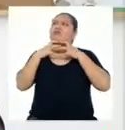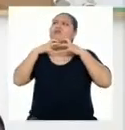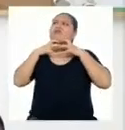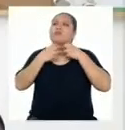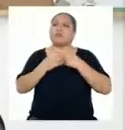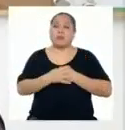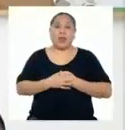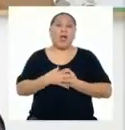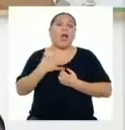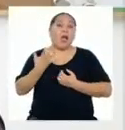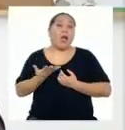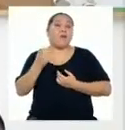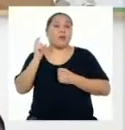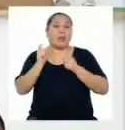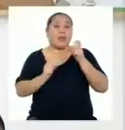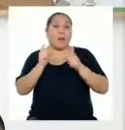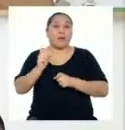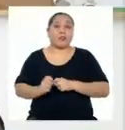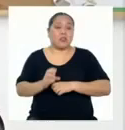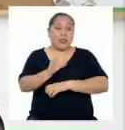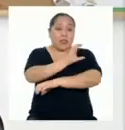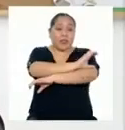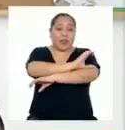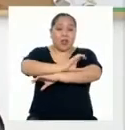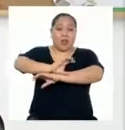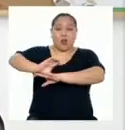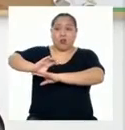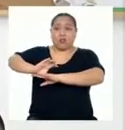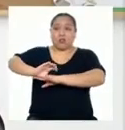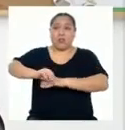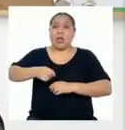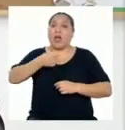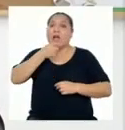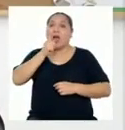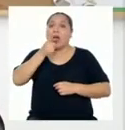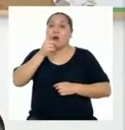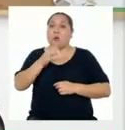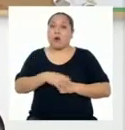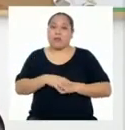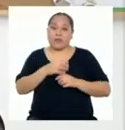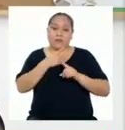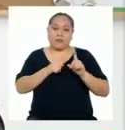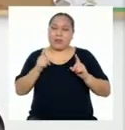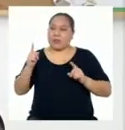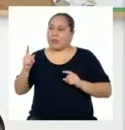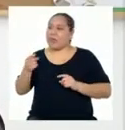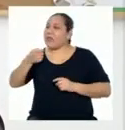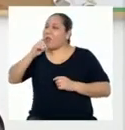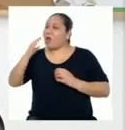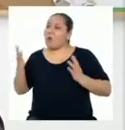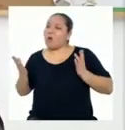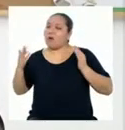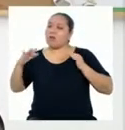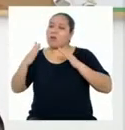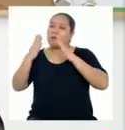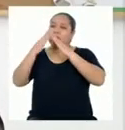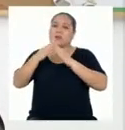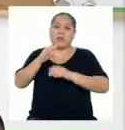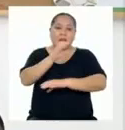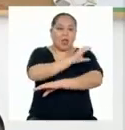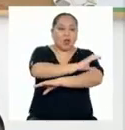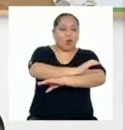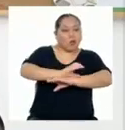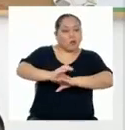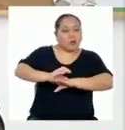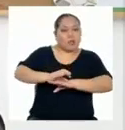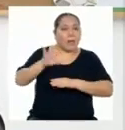Debido a que las personas de la costa consumían agua con un sabor distinto al agua de las montañas y en la costa se consumía pescado